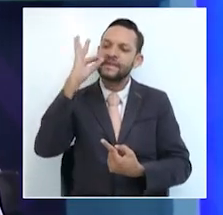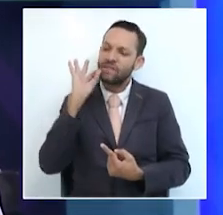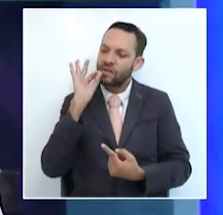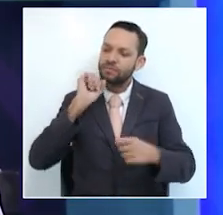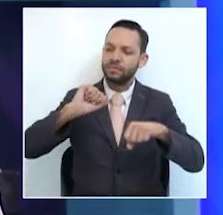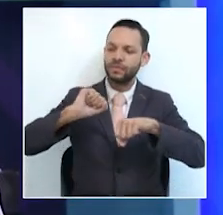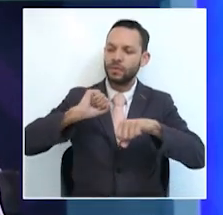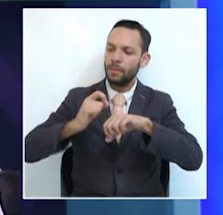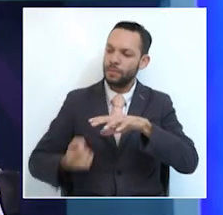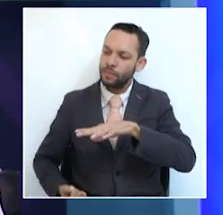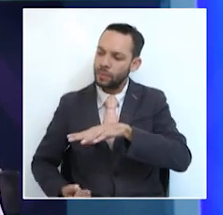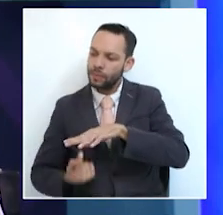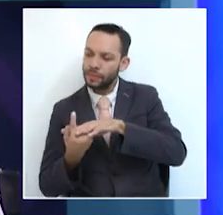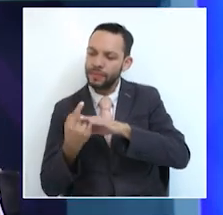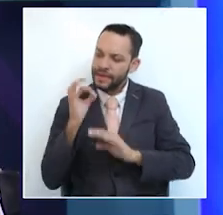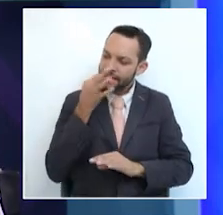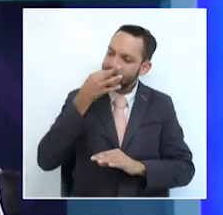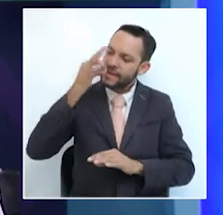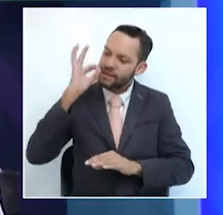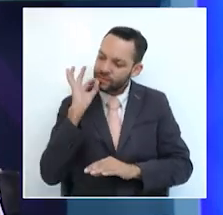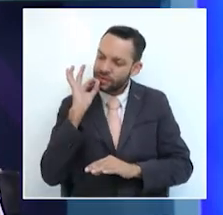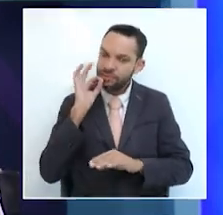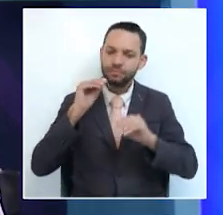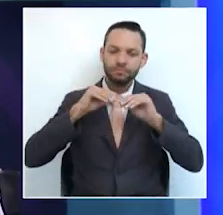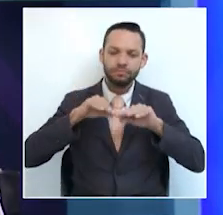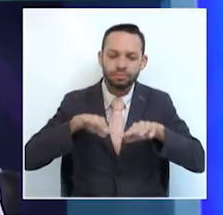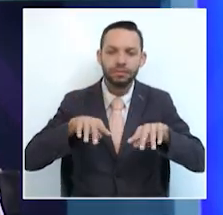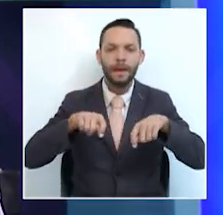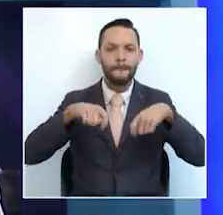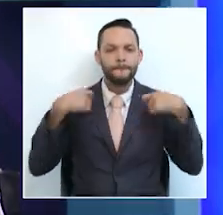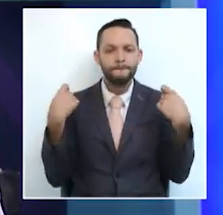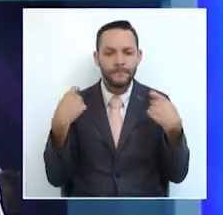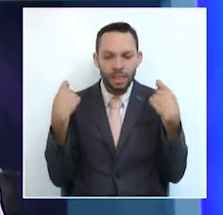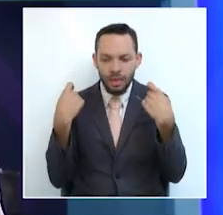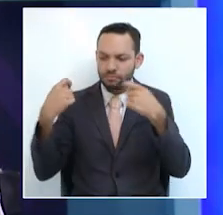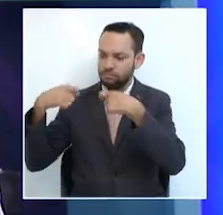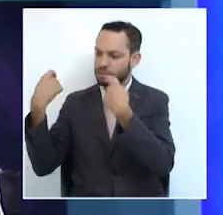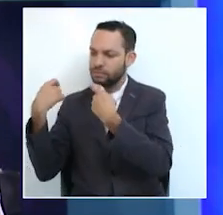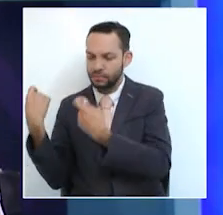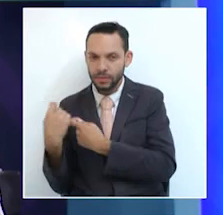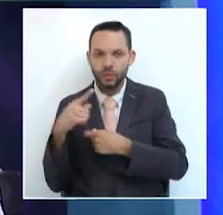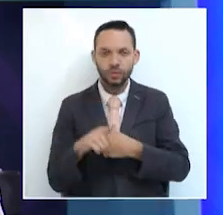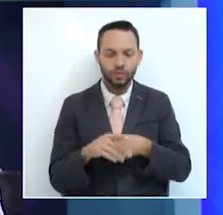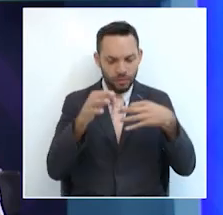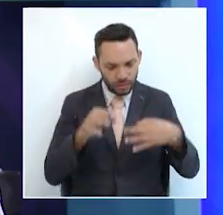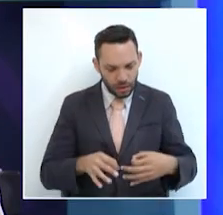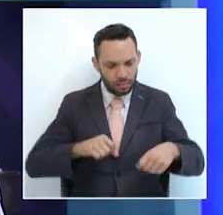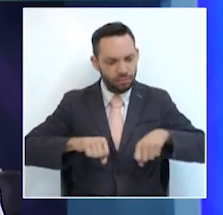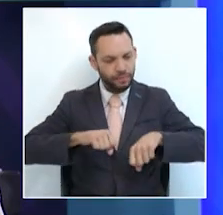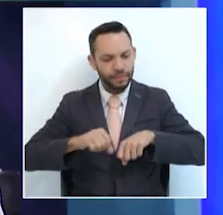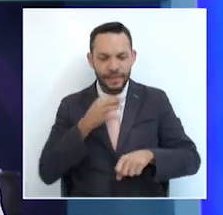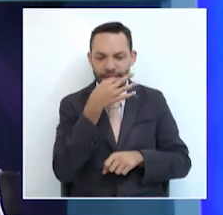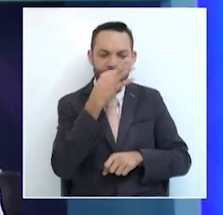origen de Pereira para vender los mejores cafés de la ciudad y convencer a los visitantes de que en la capital del eje se toma el mejor